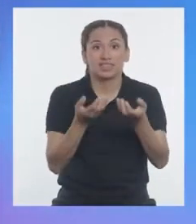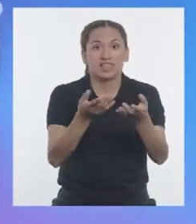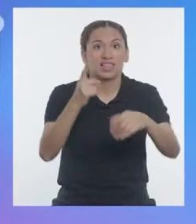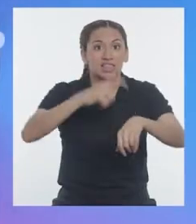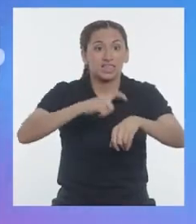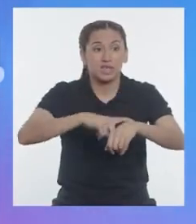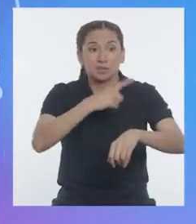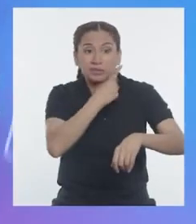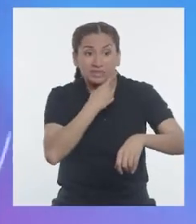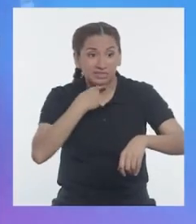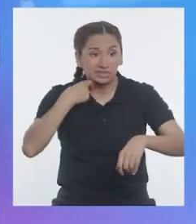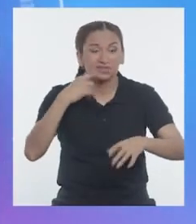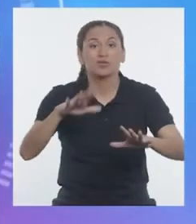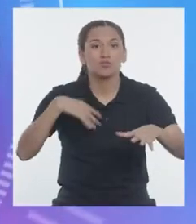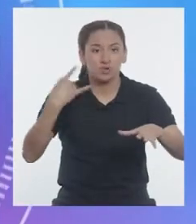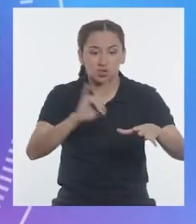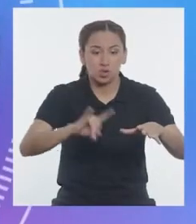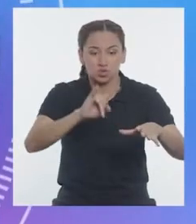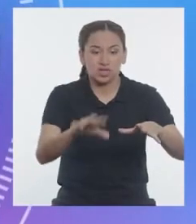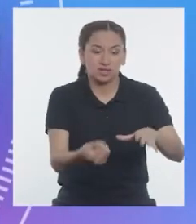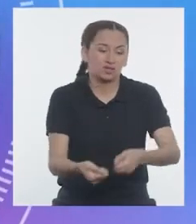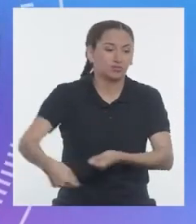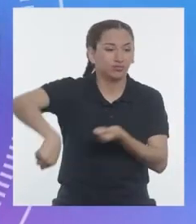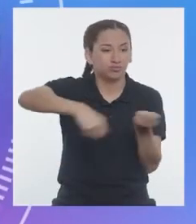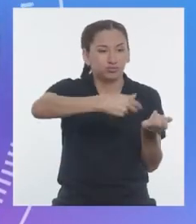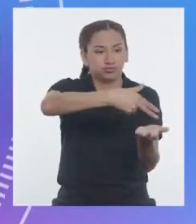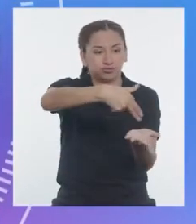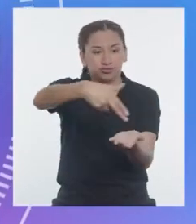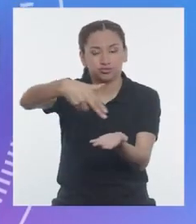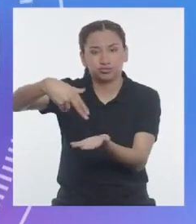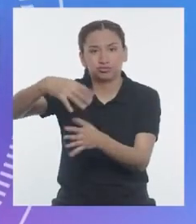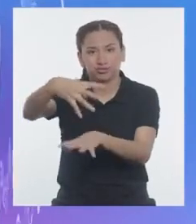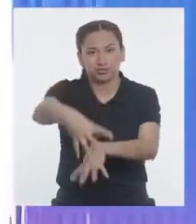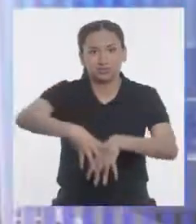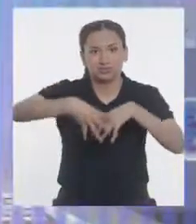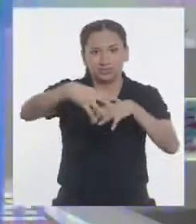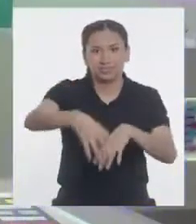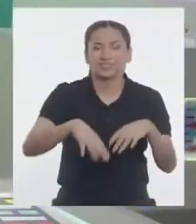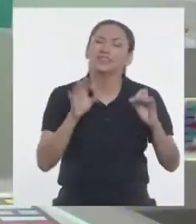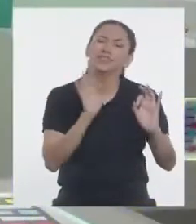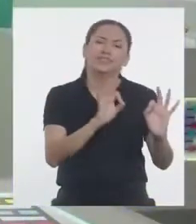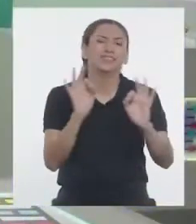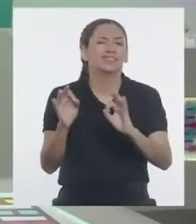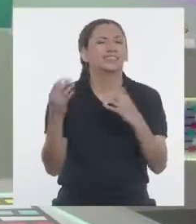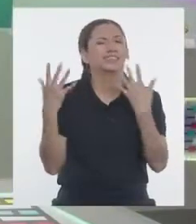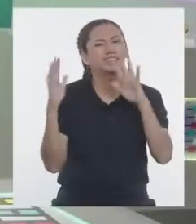que en las épocas de sequía se puedan mantener los cultivos. ¡Genial!